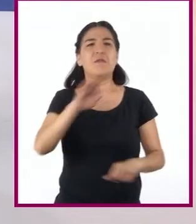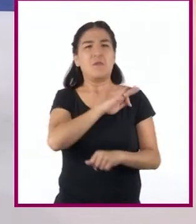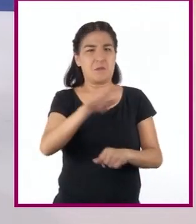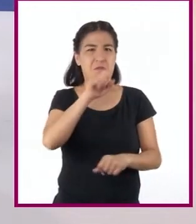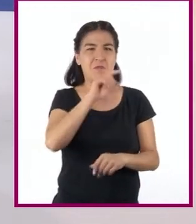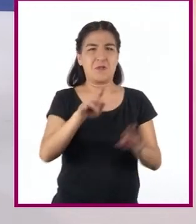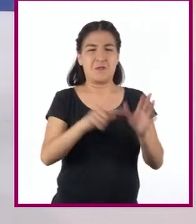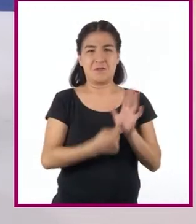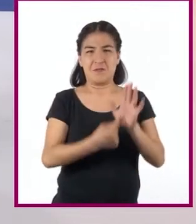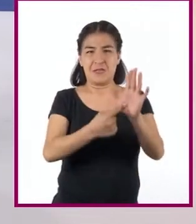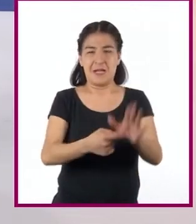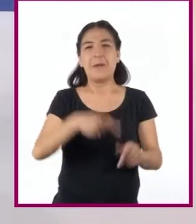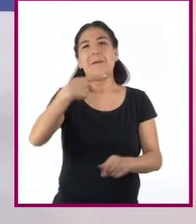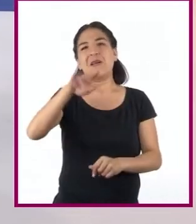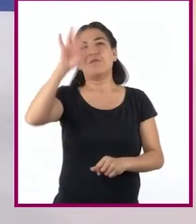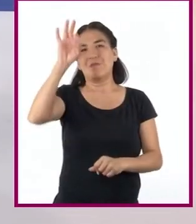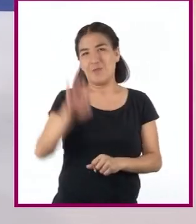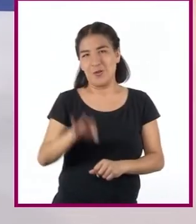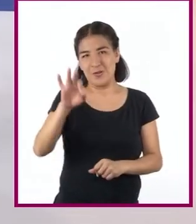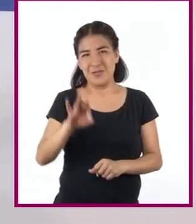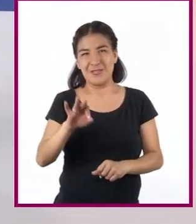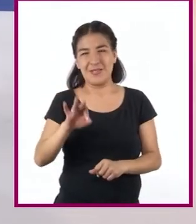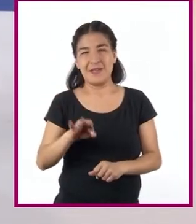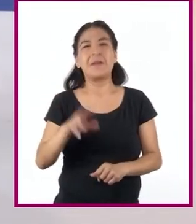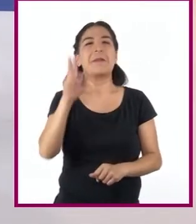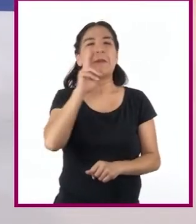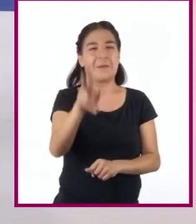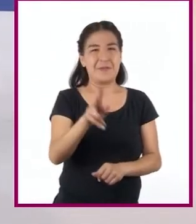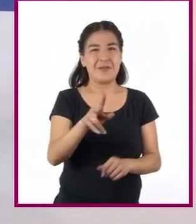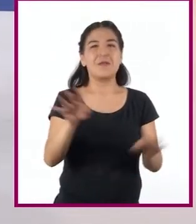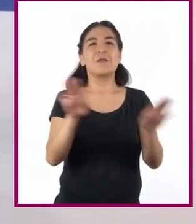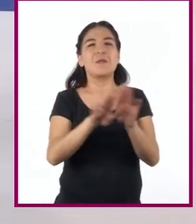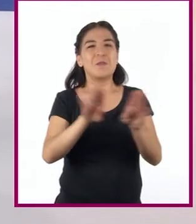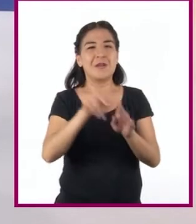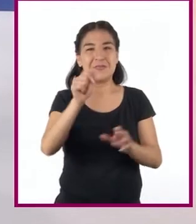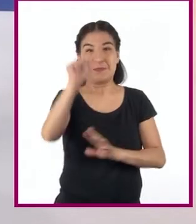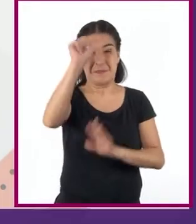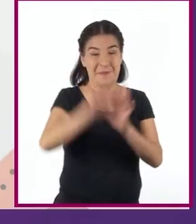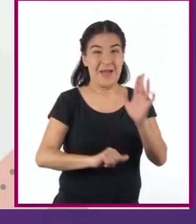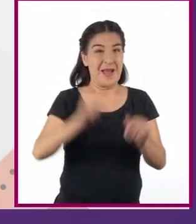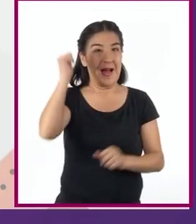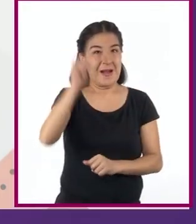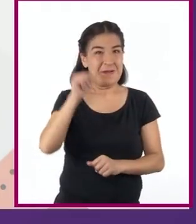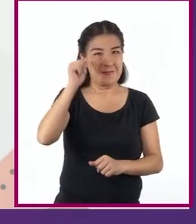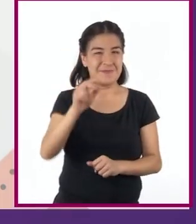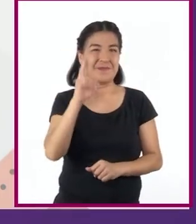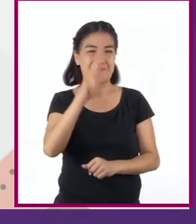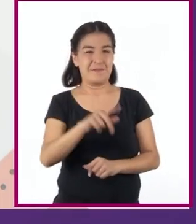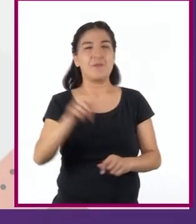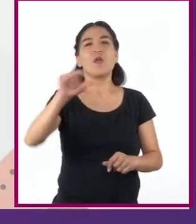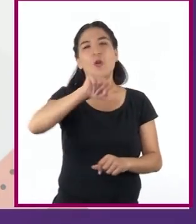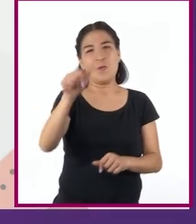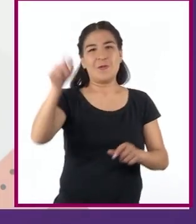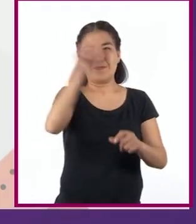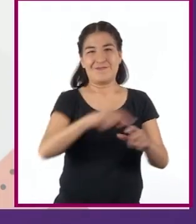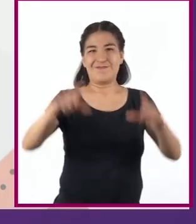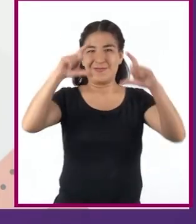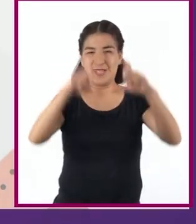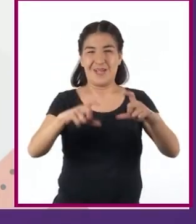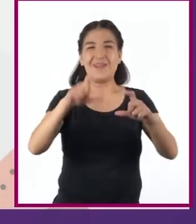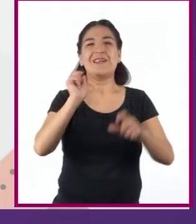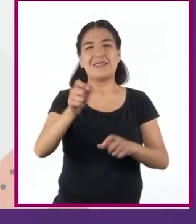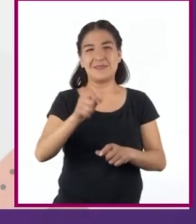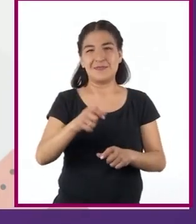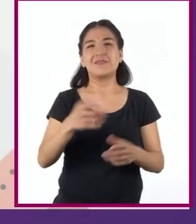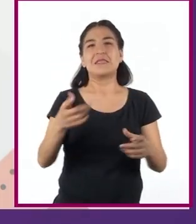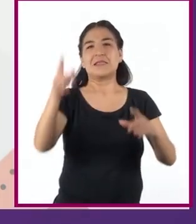datos pero en porcentajes. Observemos justamente el mes de abril y aquí viene otra gráfica que conocemos